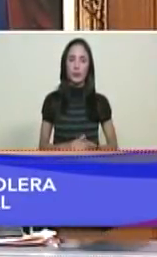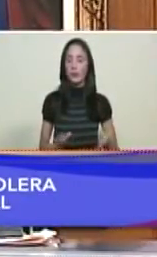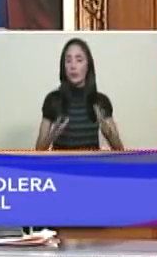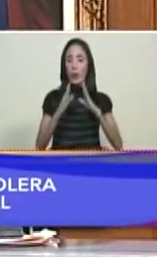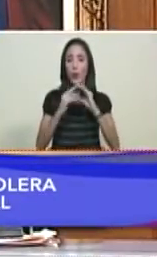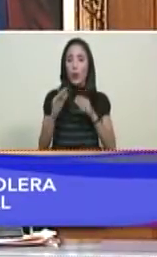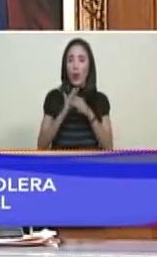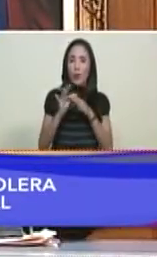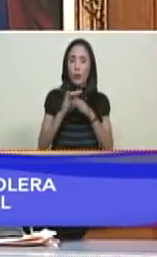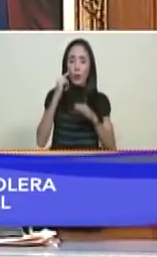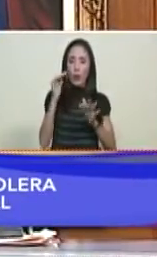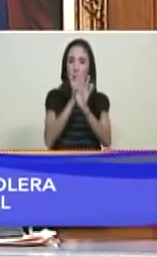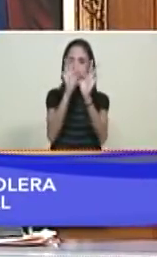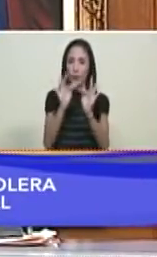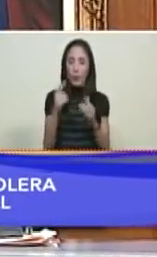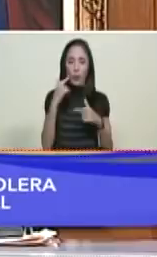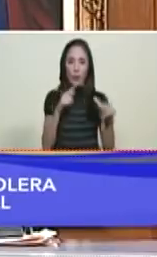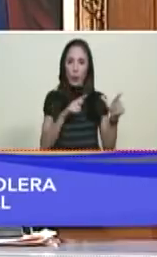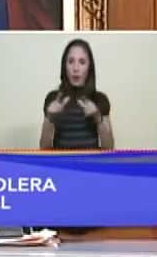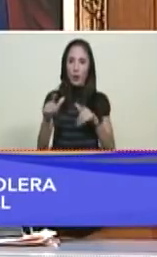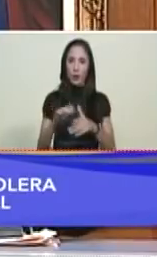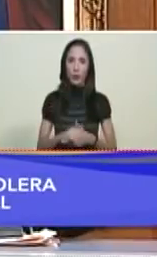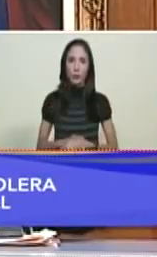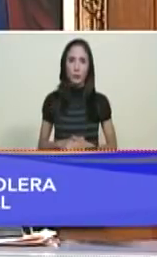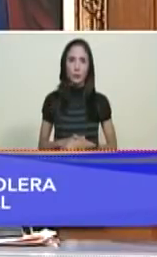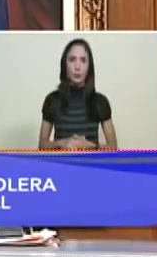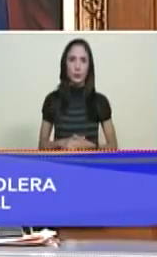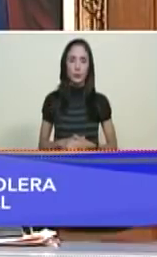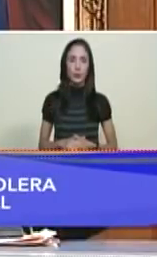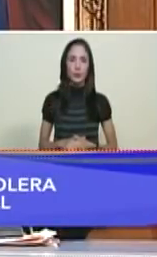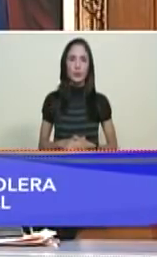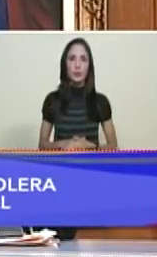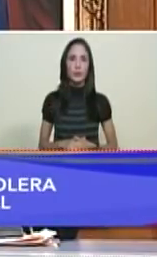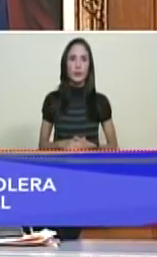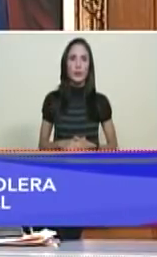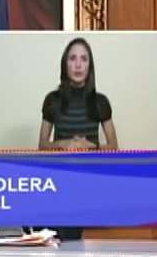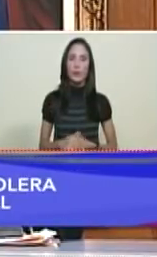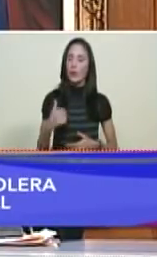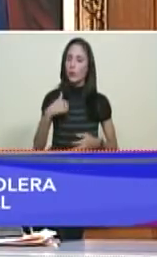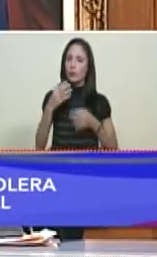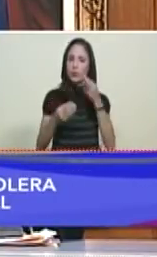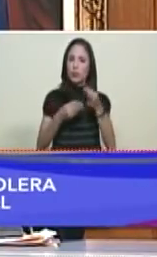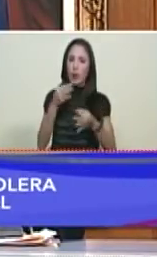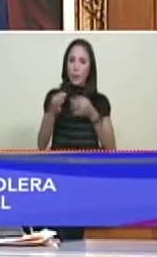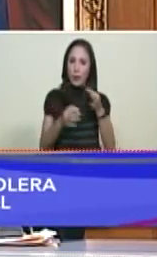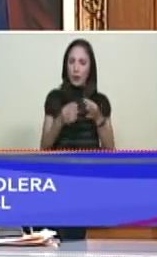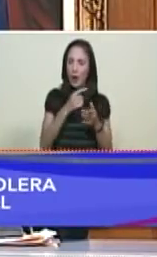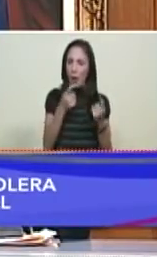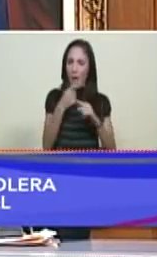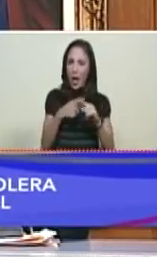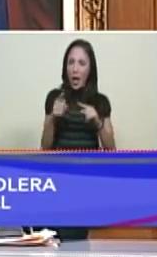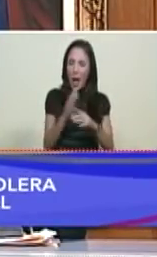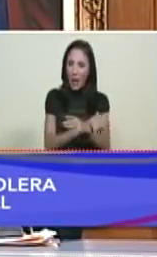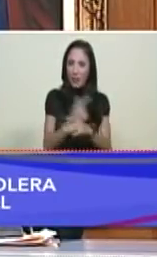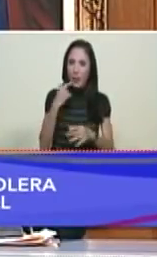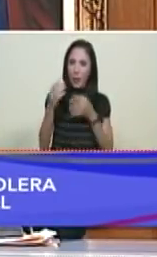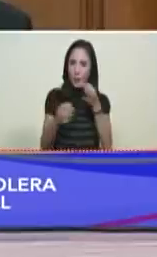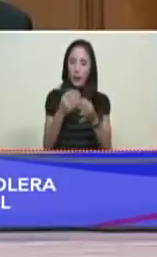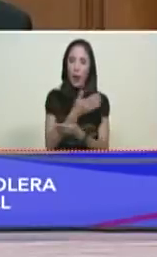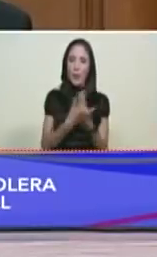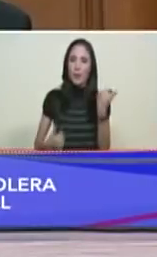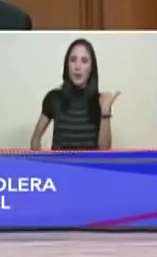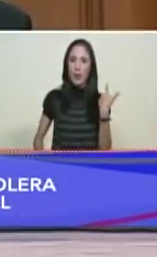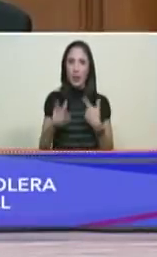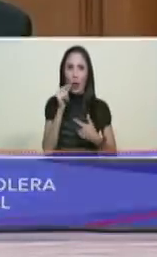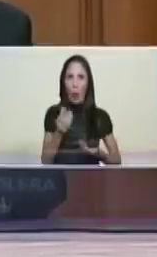fórmulas que ustedes quieran. Pero yo de verdad considero hoy, como lo ha explicado el ministro de Petróleo y presidente de PDVSA,